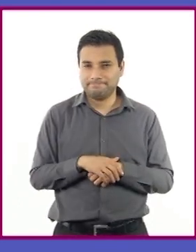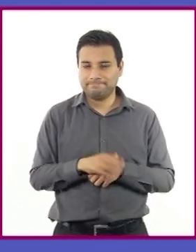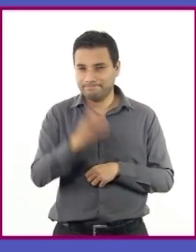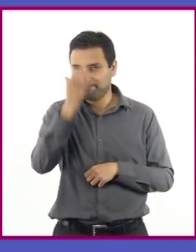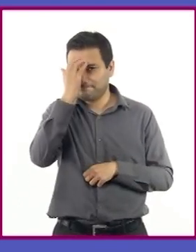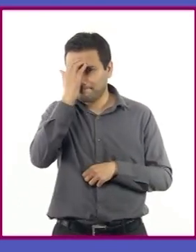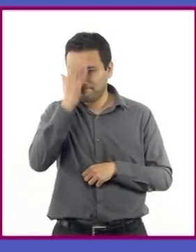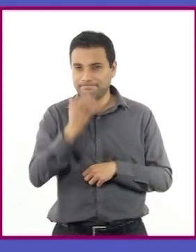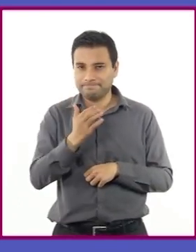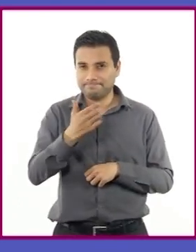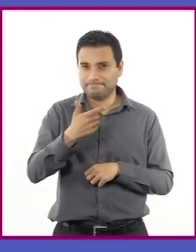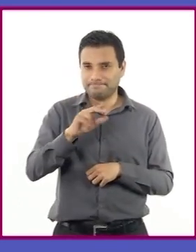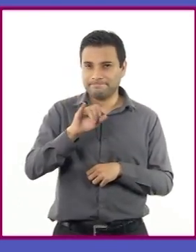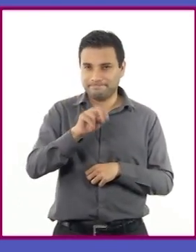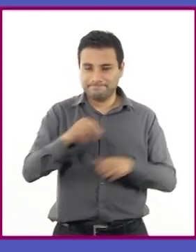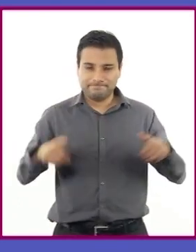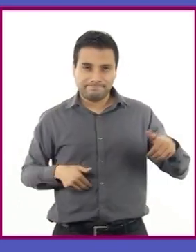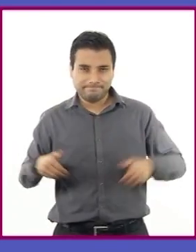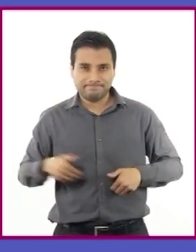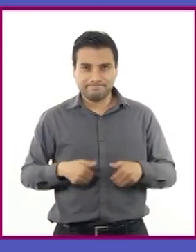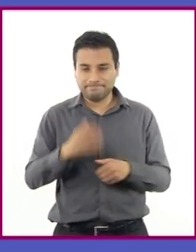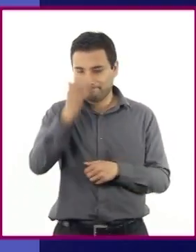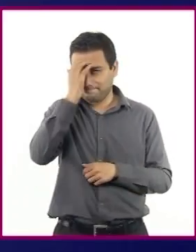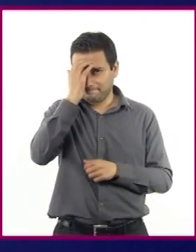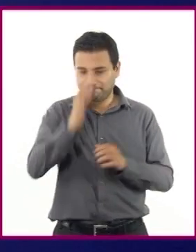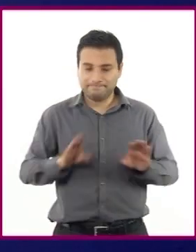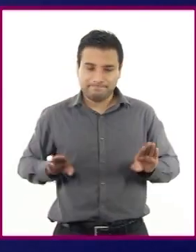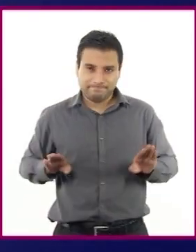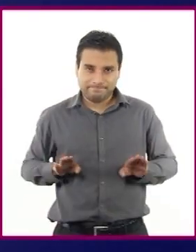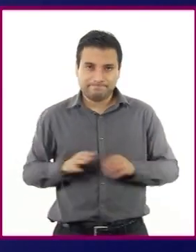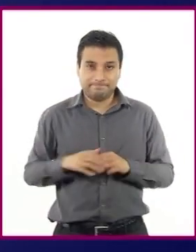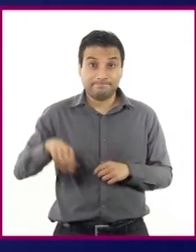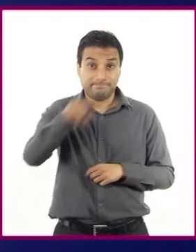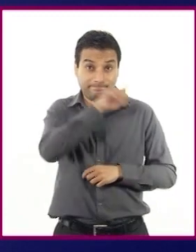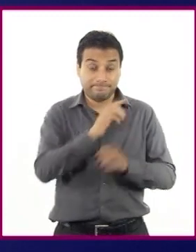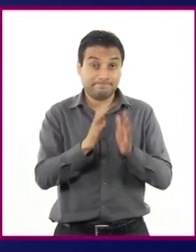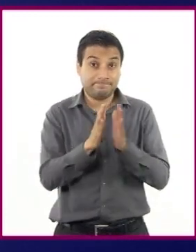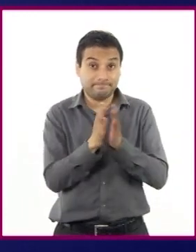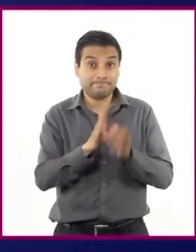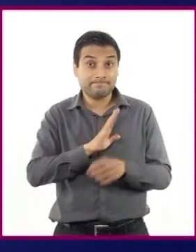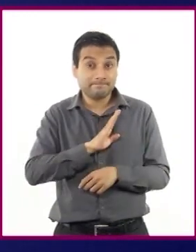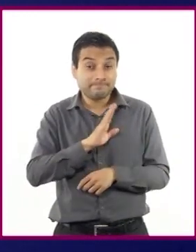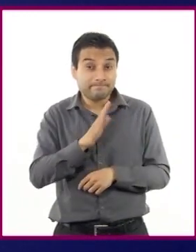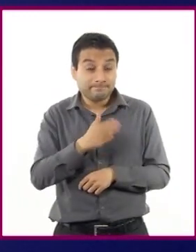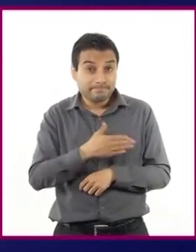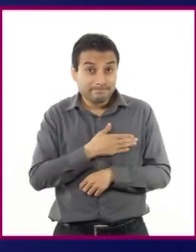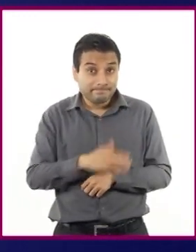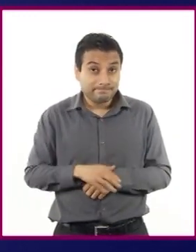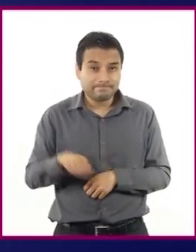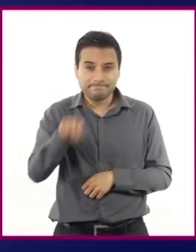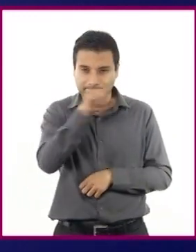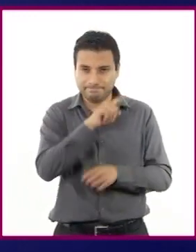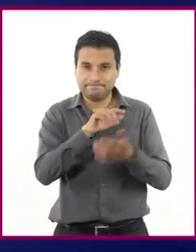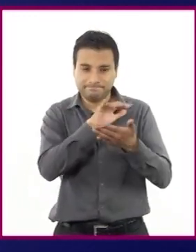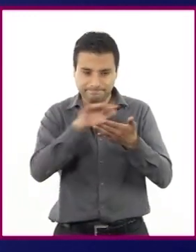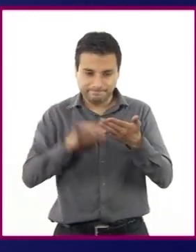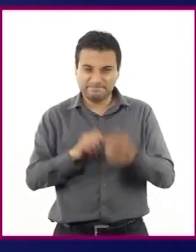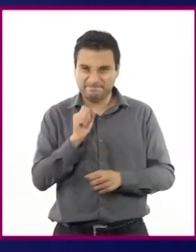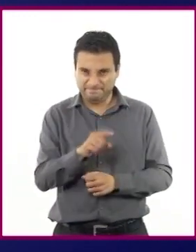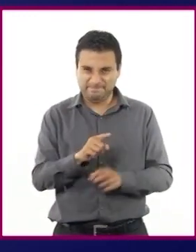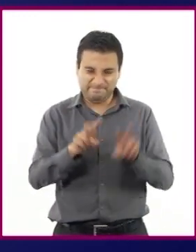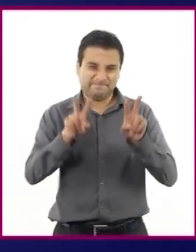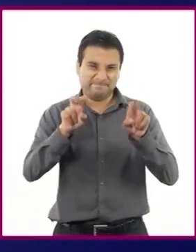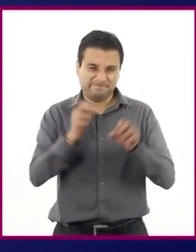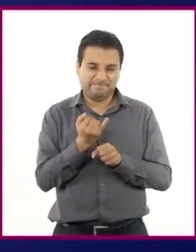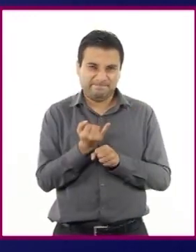estructura de textos teatrales. Les recomiendo consultar en su libro de texto de lengua materna el aprendizaje esperado